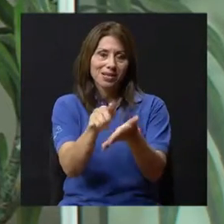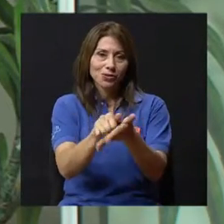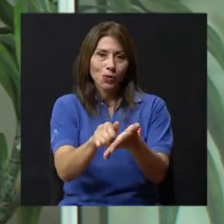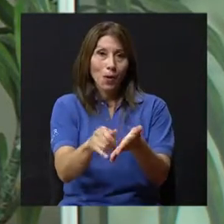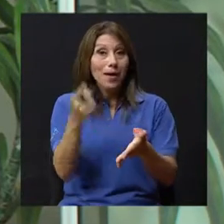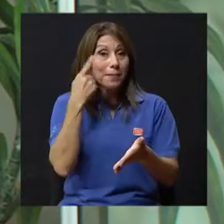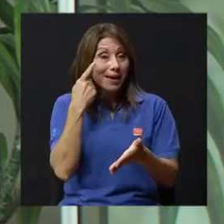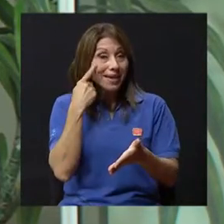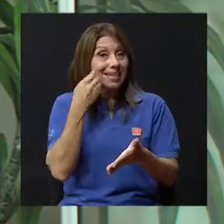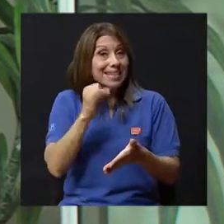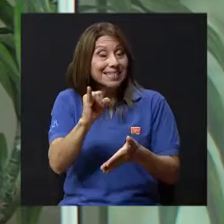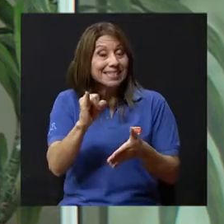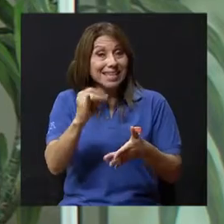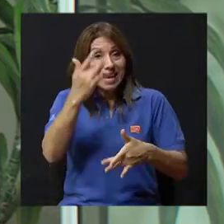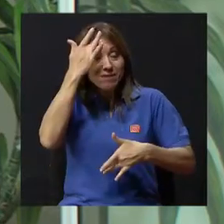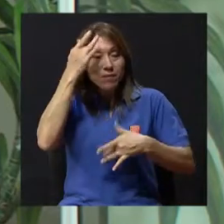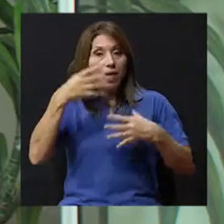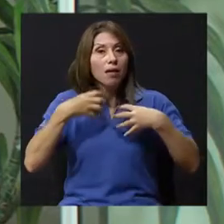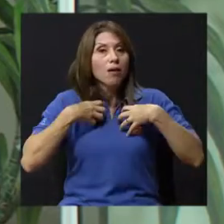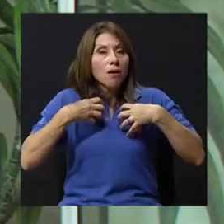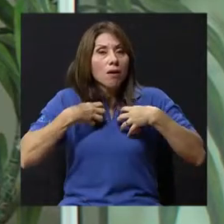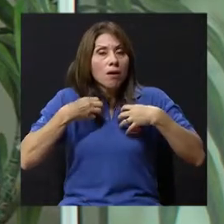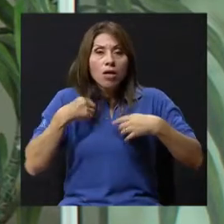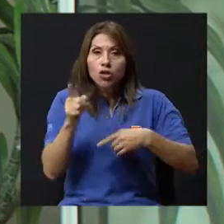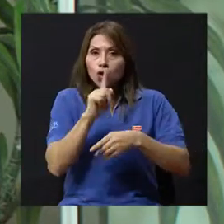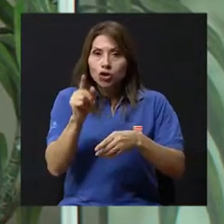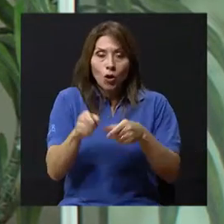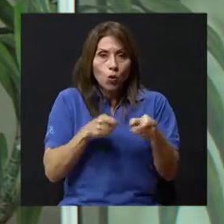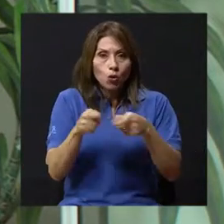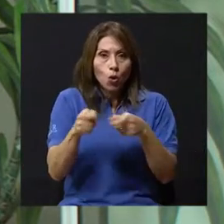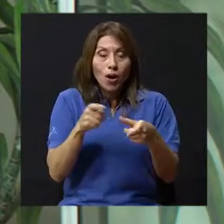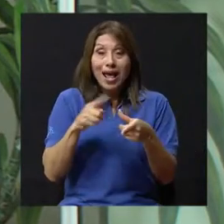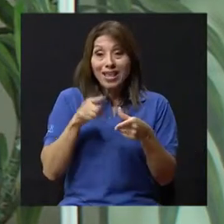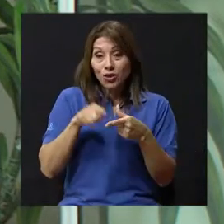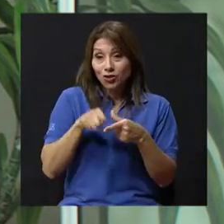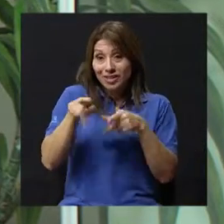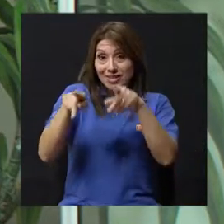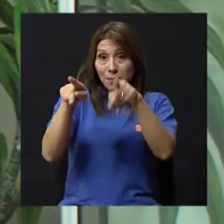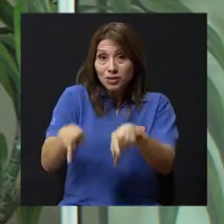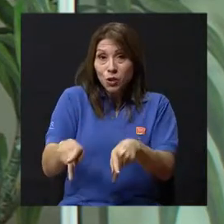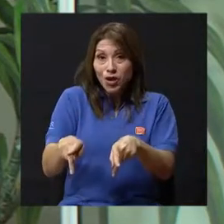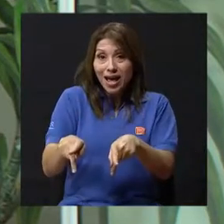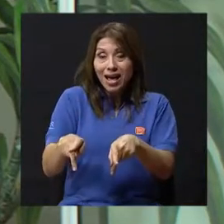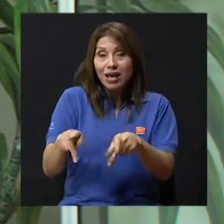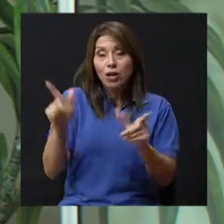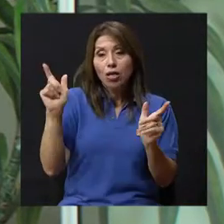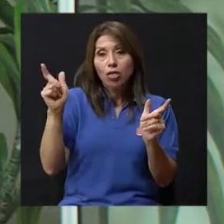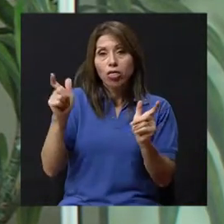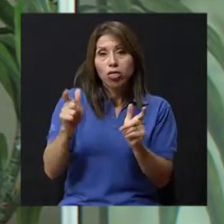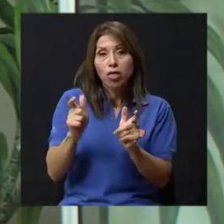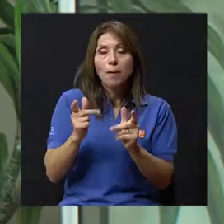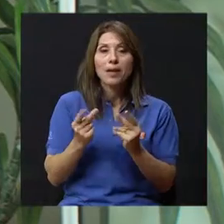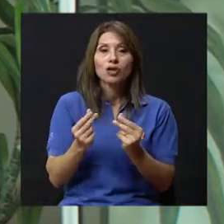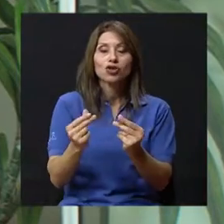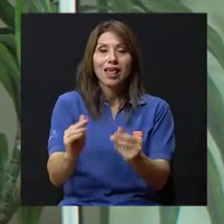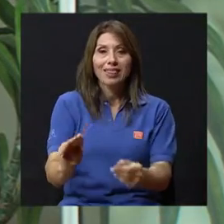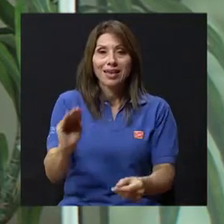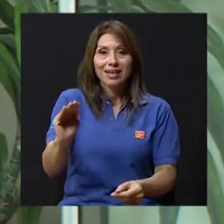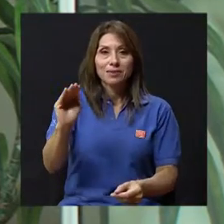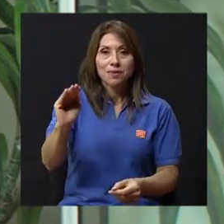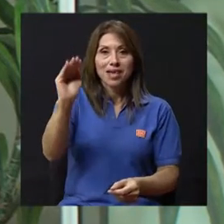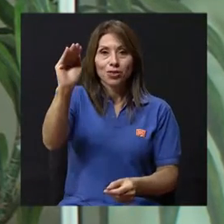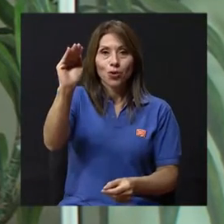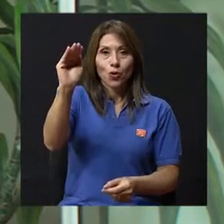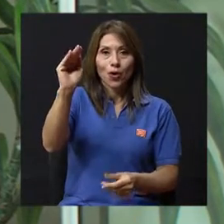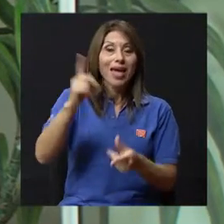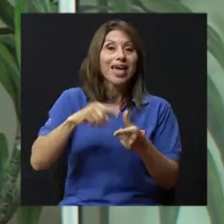ese paciente va a tener una disminución en la velocidad de crecimiento y nunca va a llegar a alcanzar a